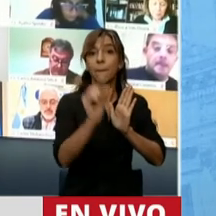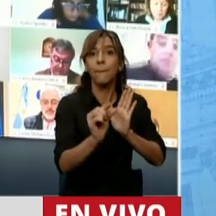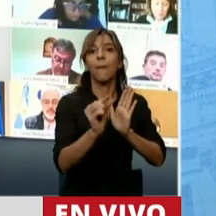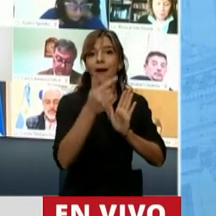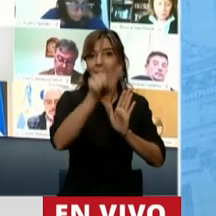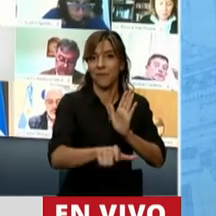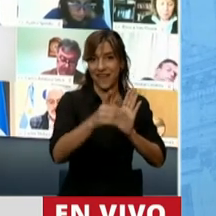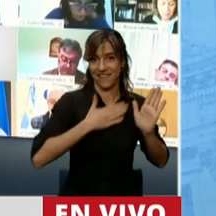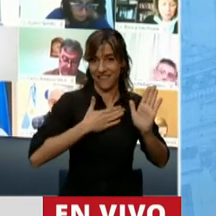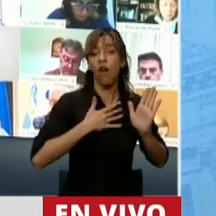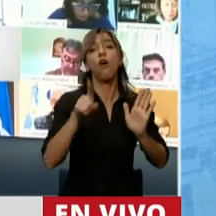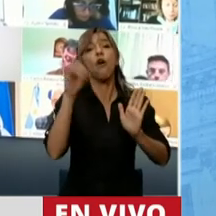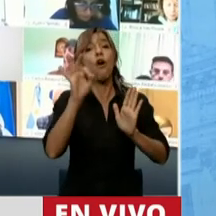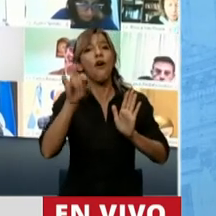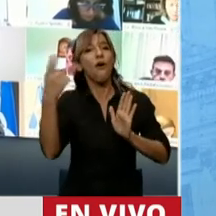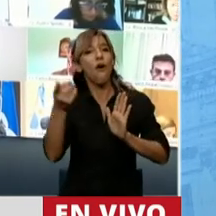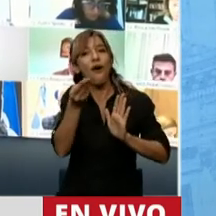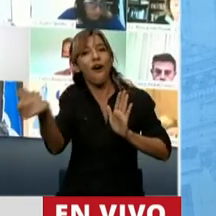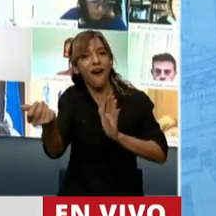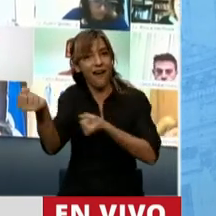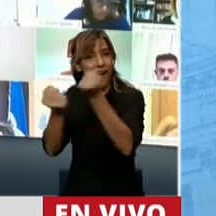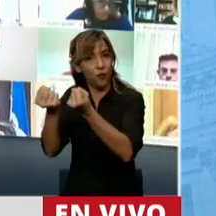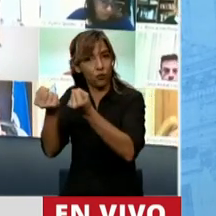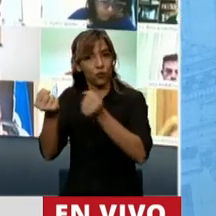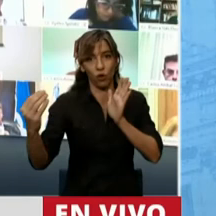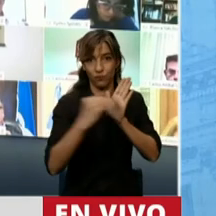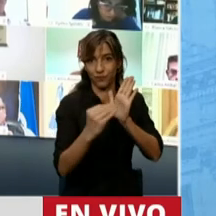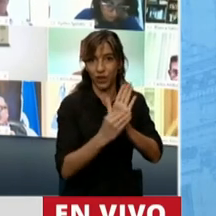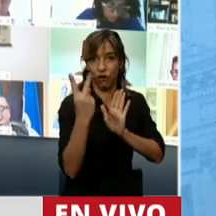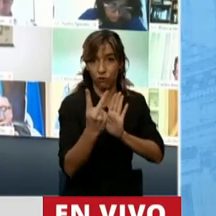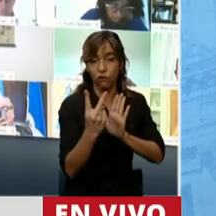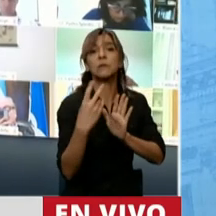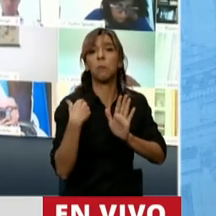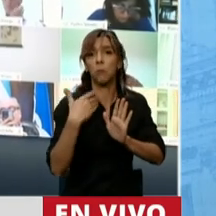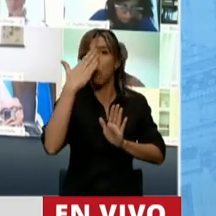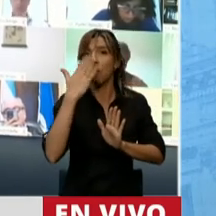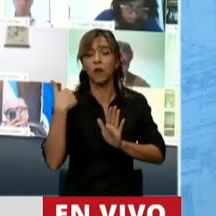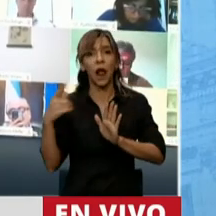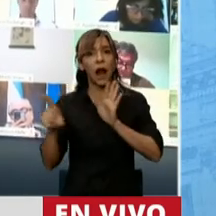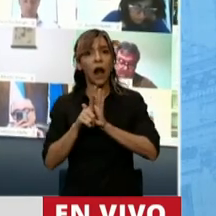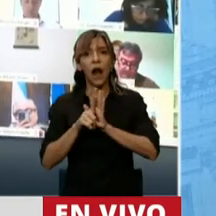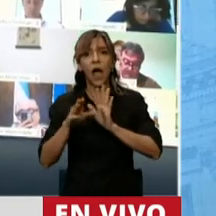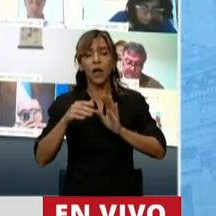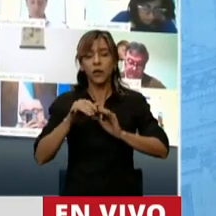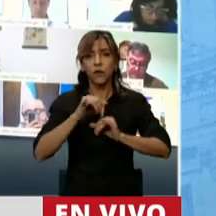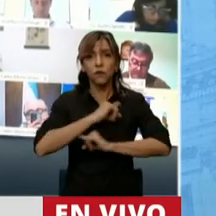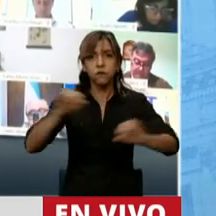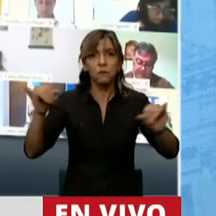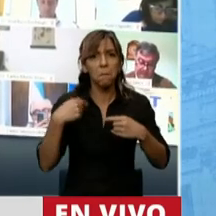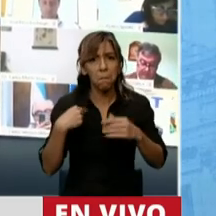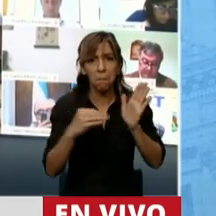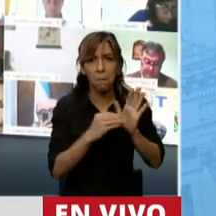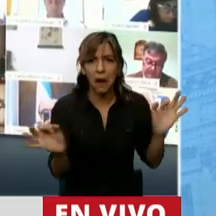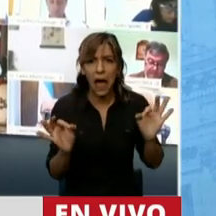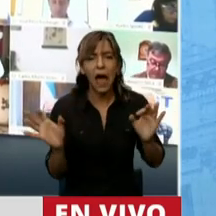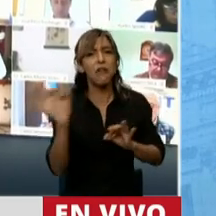después salió la ley, no estaban incluidos. Y hay que incluirlo, porque esta gente realmente están perdiendo todo el vehículo,